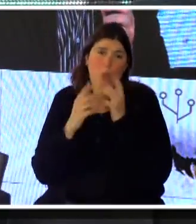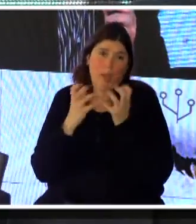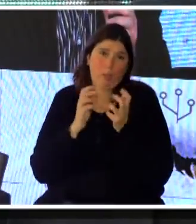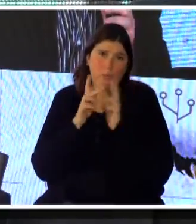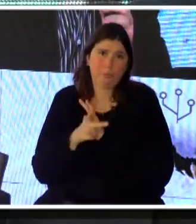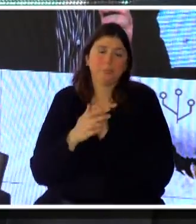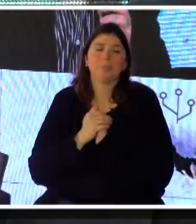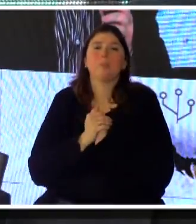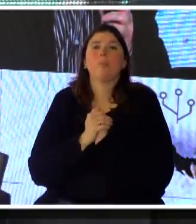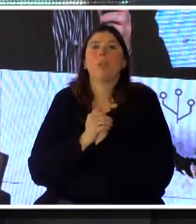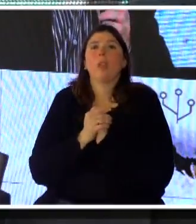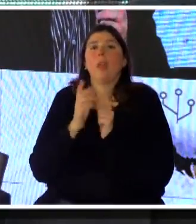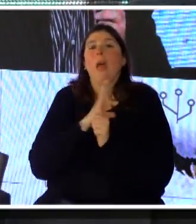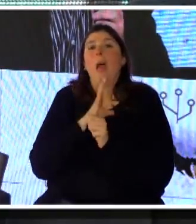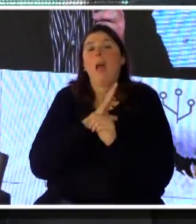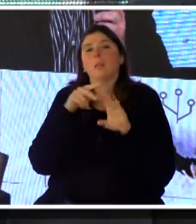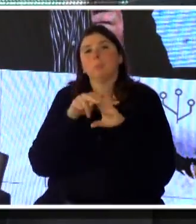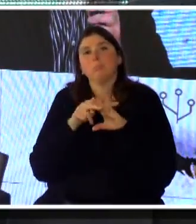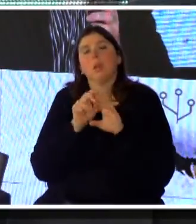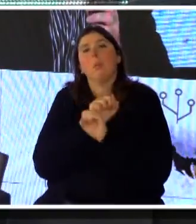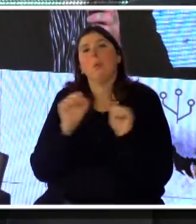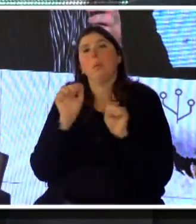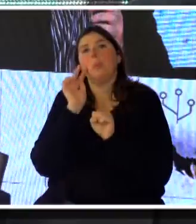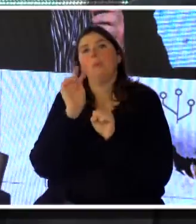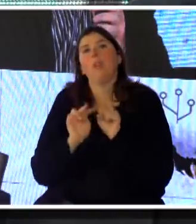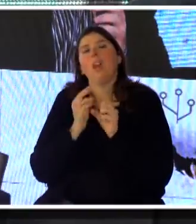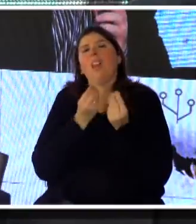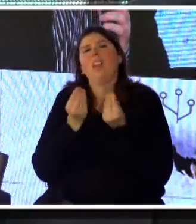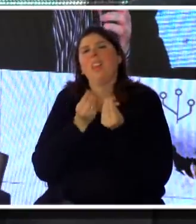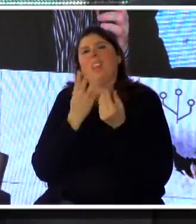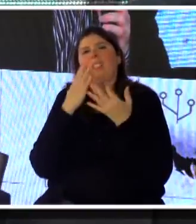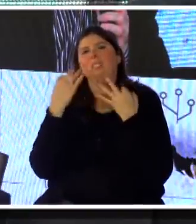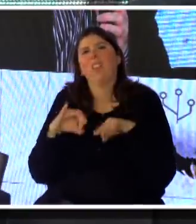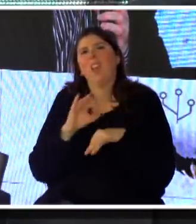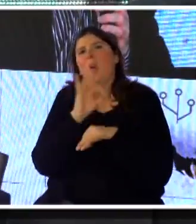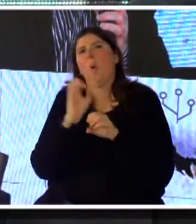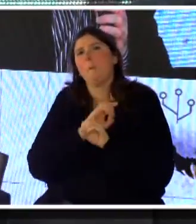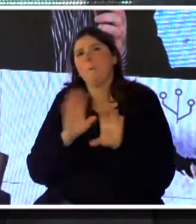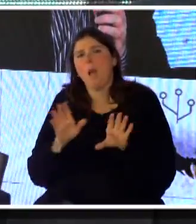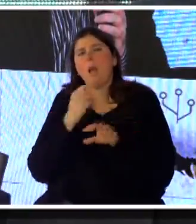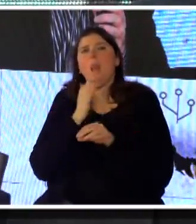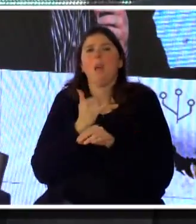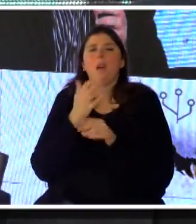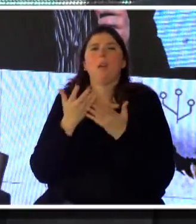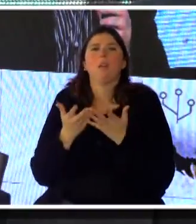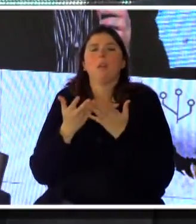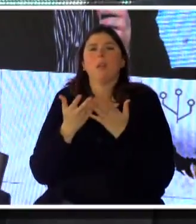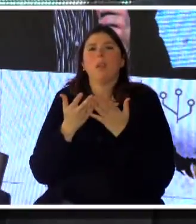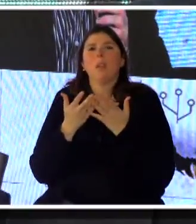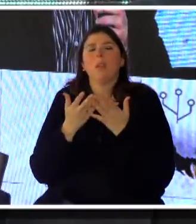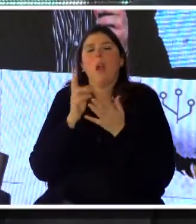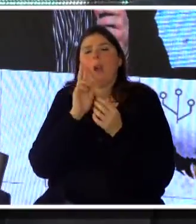Tenemos instrumentos que de alguna forma nos permiten ver qué tan bien o tener alertas tempranas, como decía, en función de todo esto. Por ejemplo,